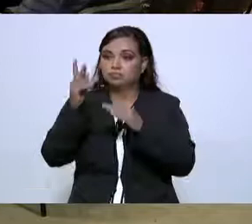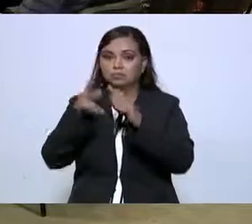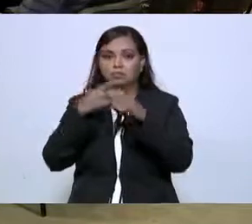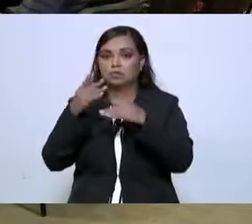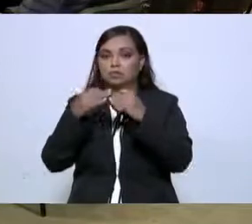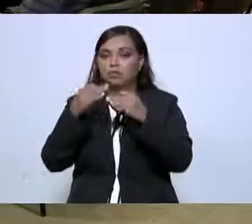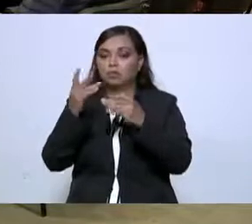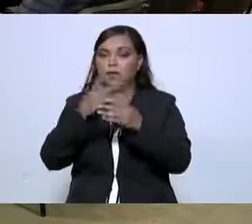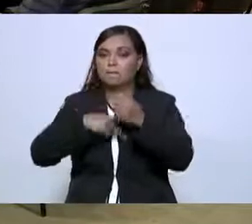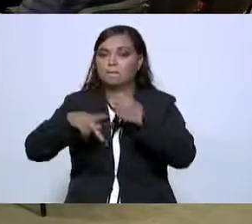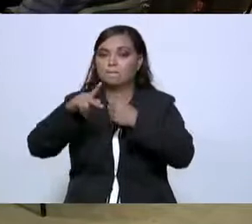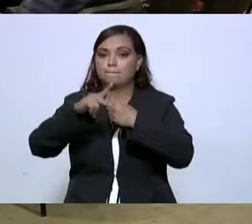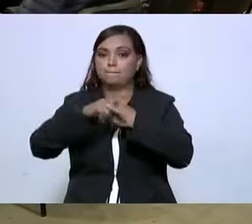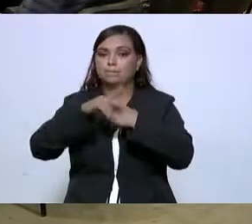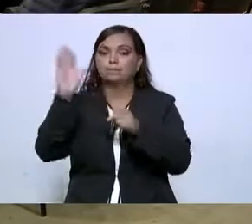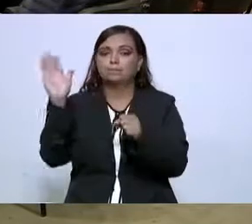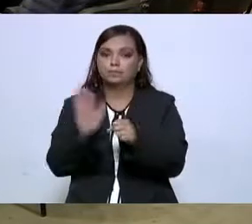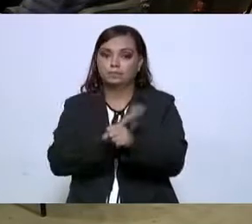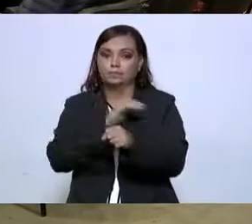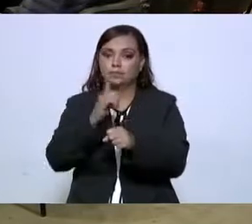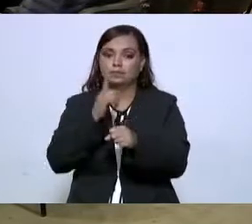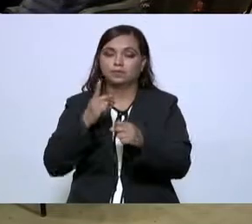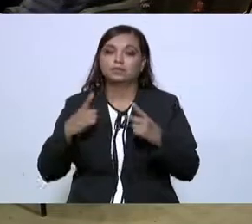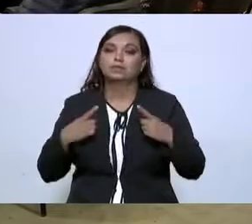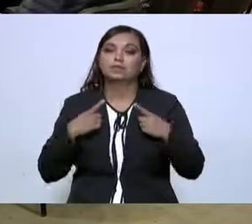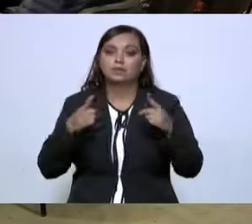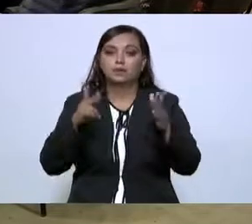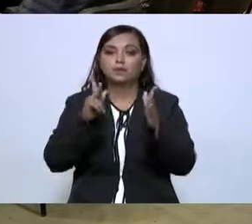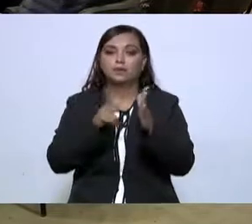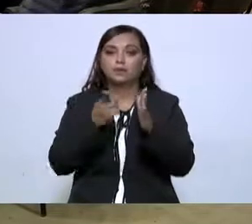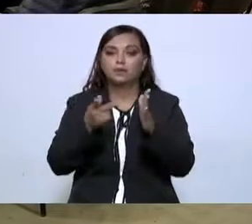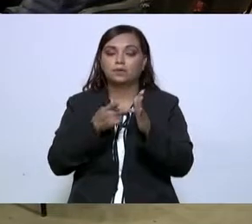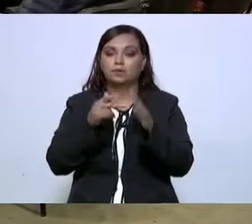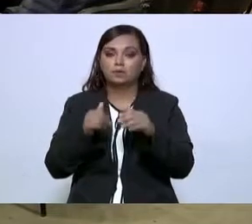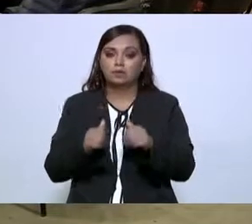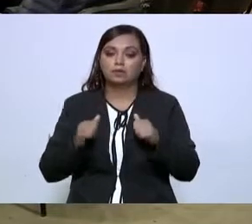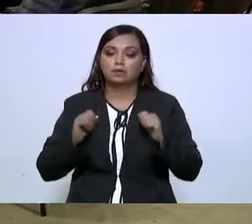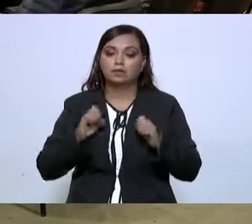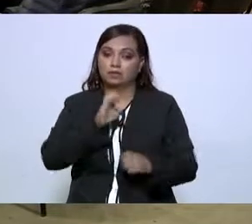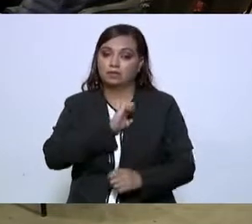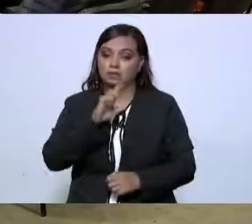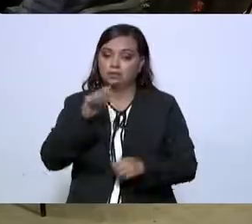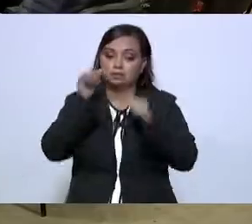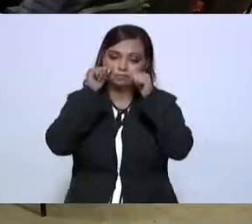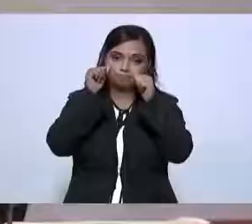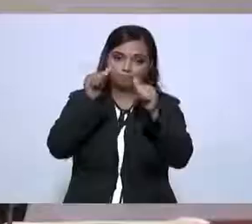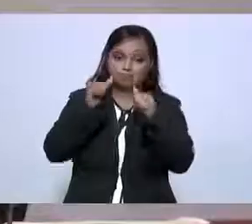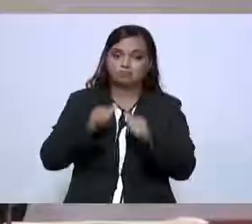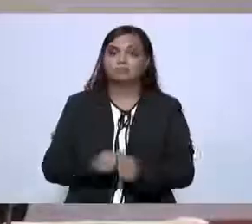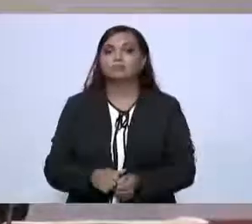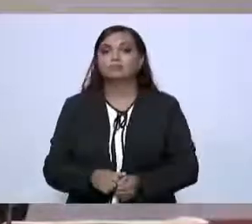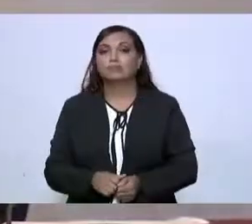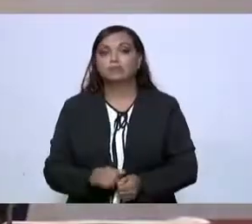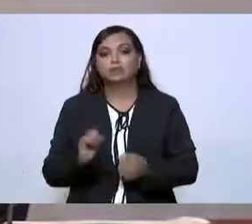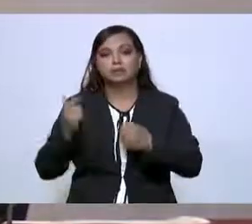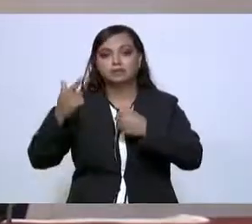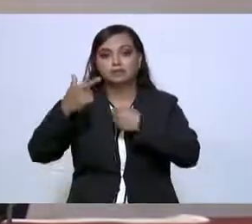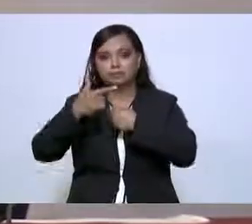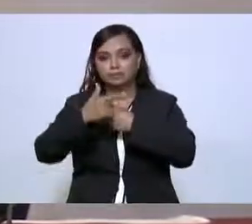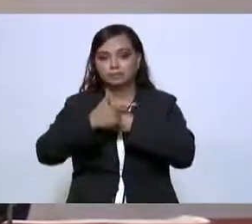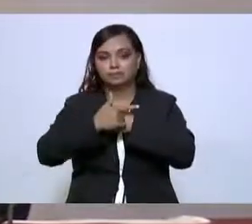nuestro país, porque se da un trato especial. Y algo